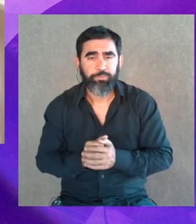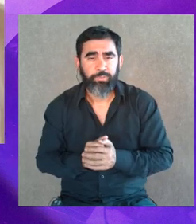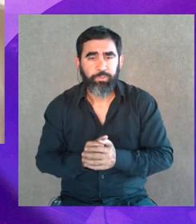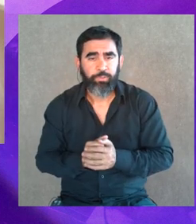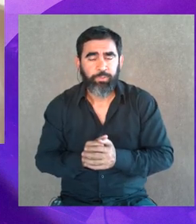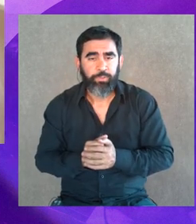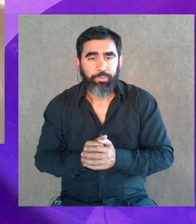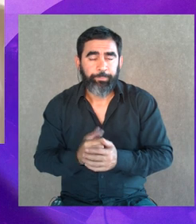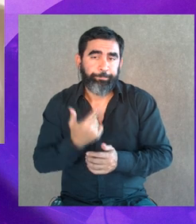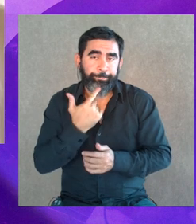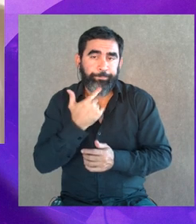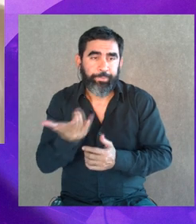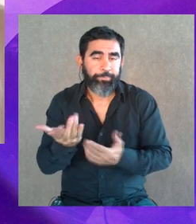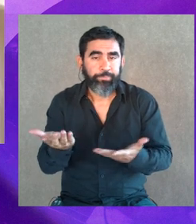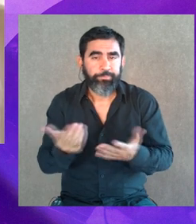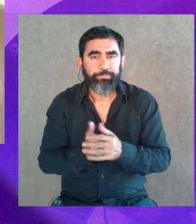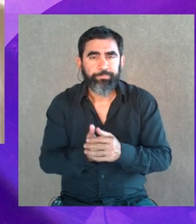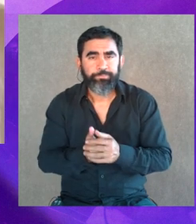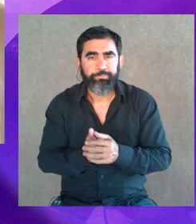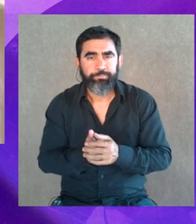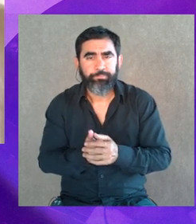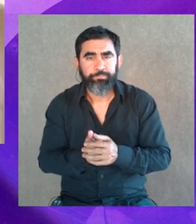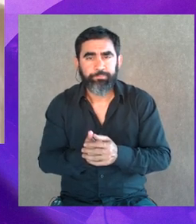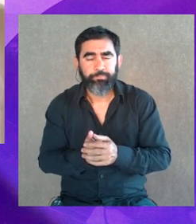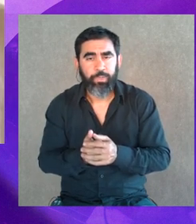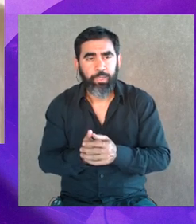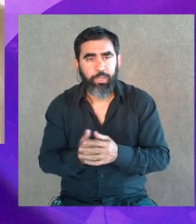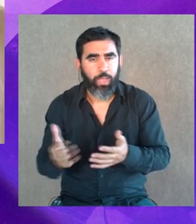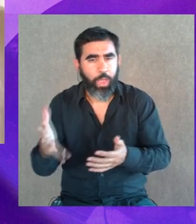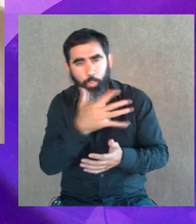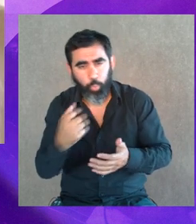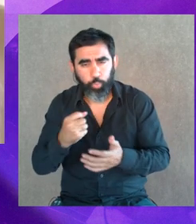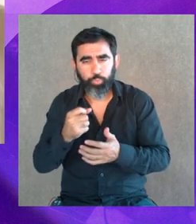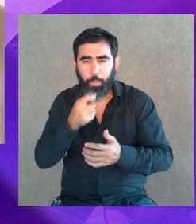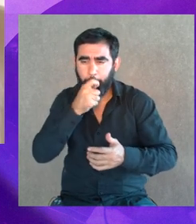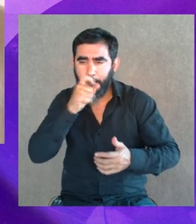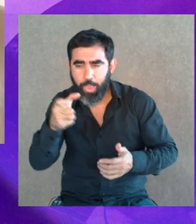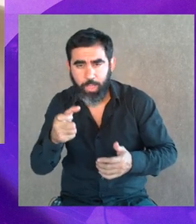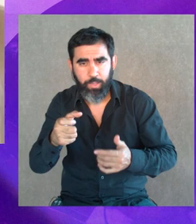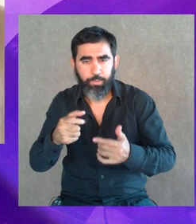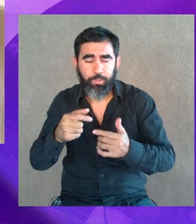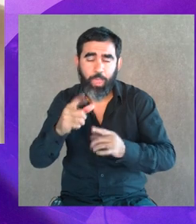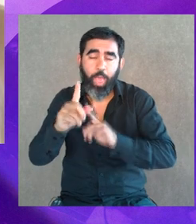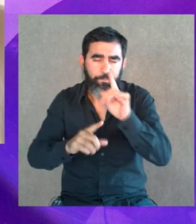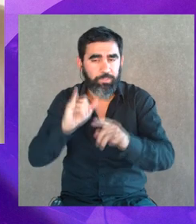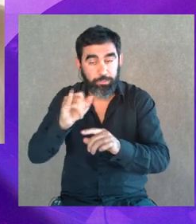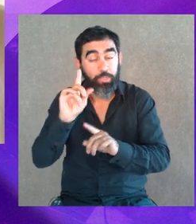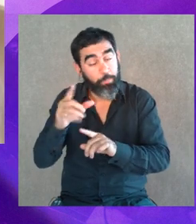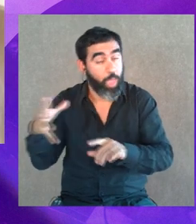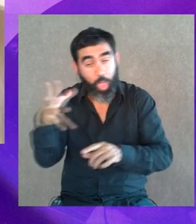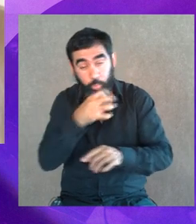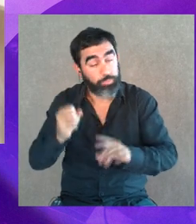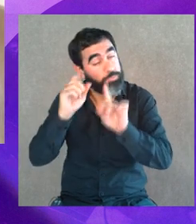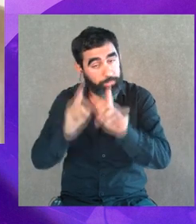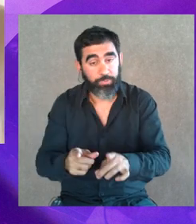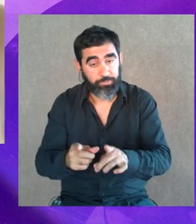repente, un abuso de repente más verbal que otra cosa. Claro, que es abuso igual,